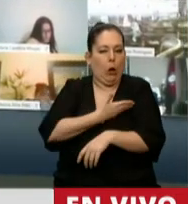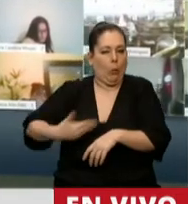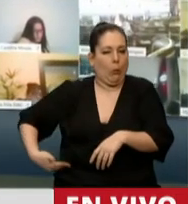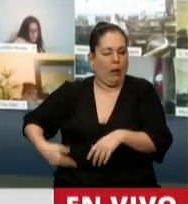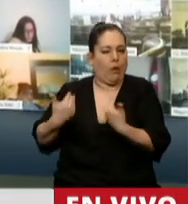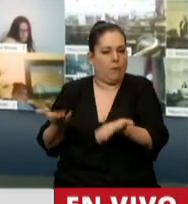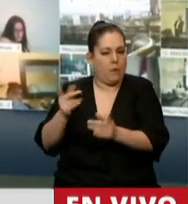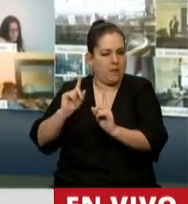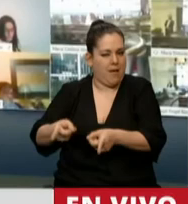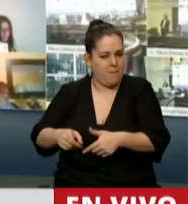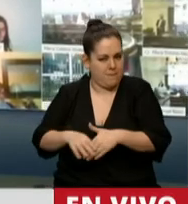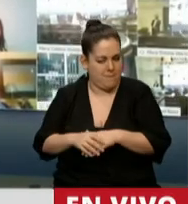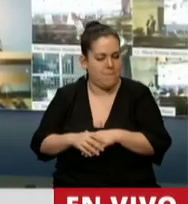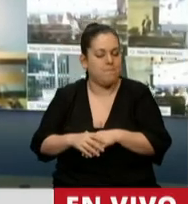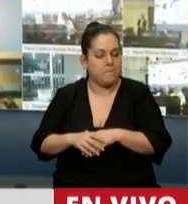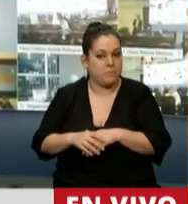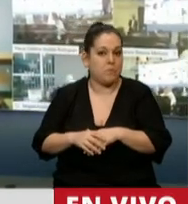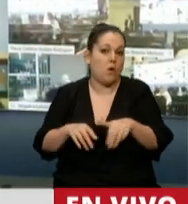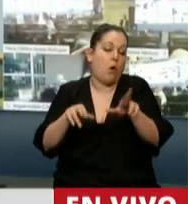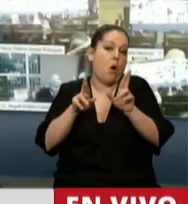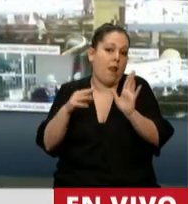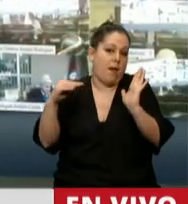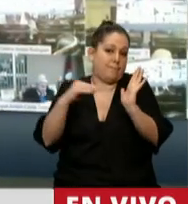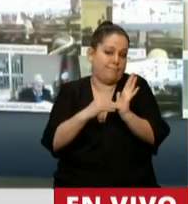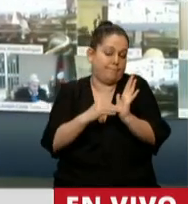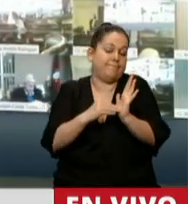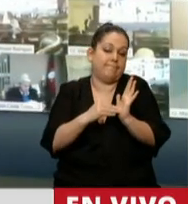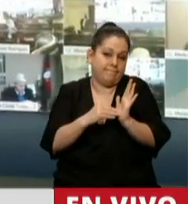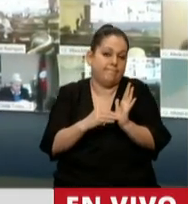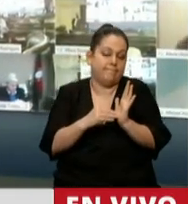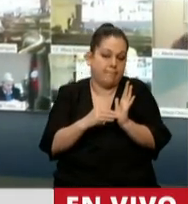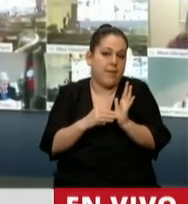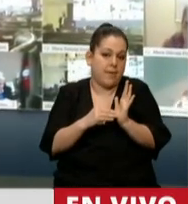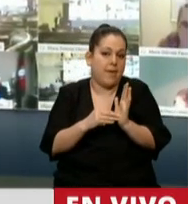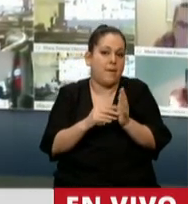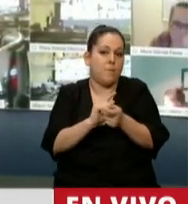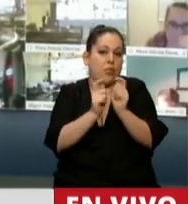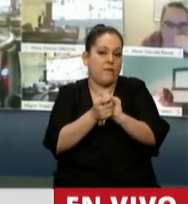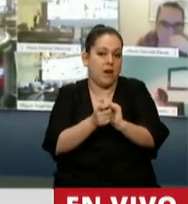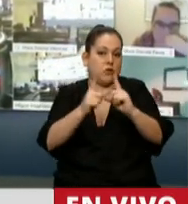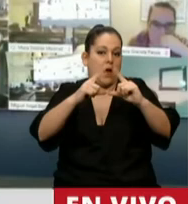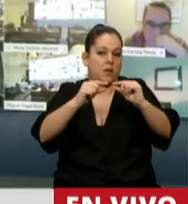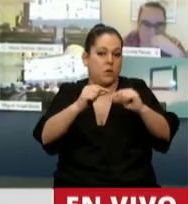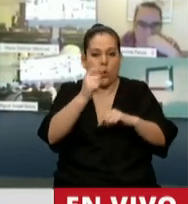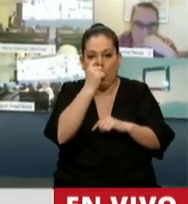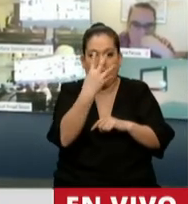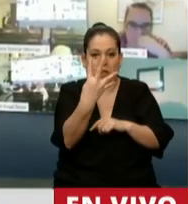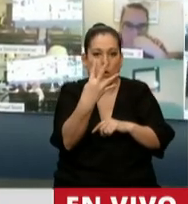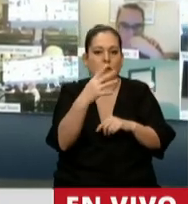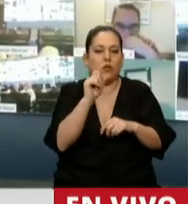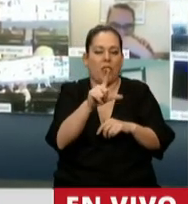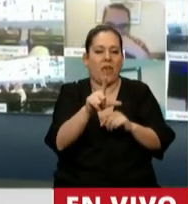Hubiese sido interesante que también el proyecto incorpore la modificación del artículo 24 de la ley del IVA